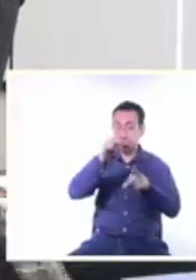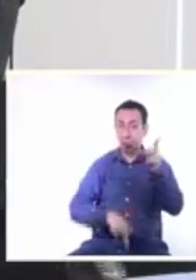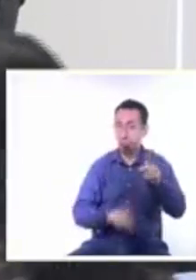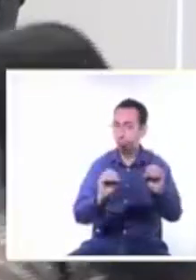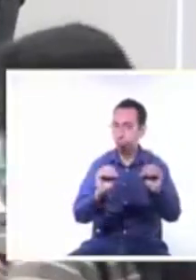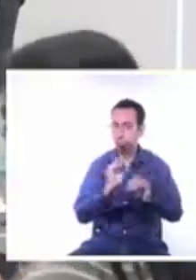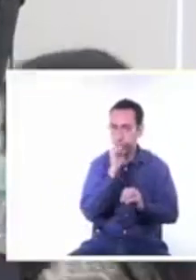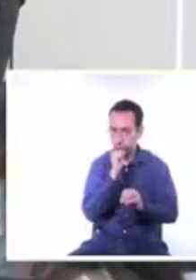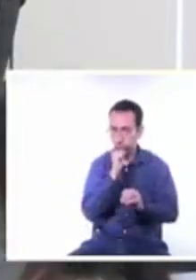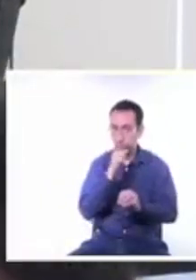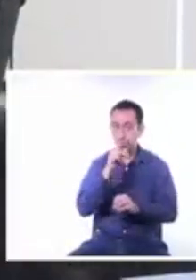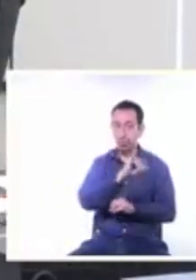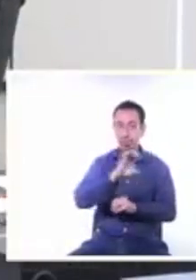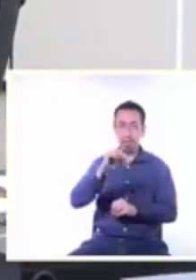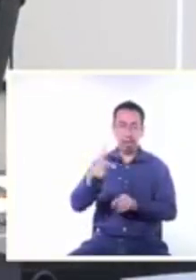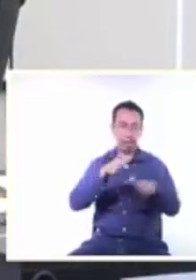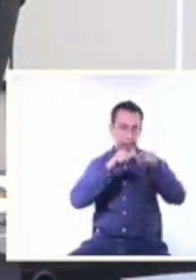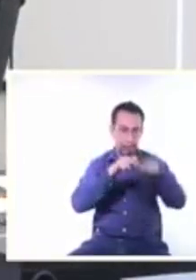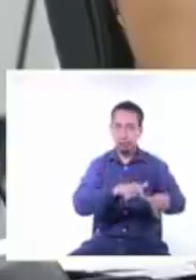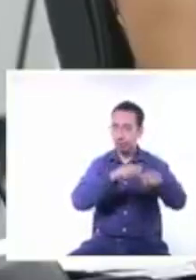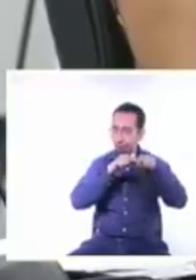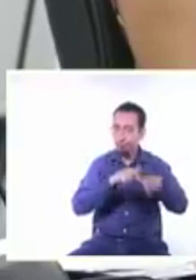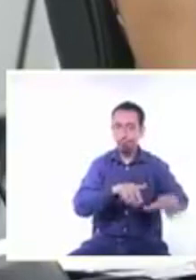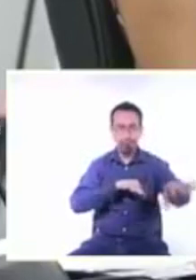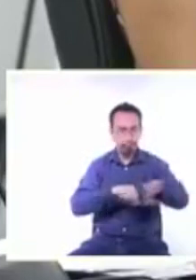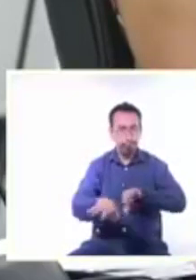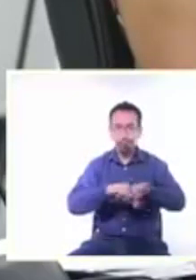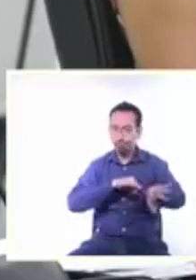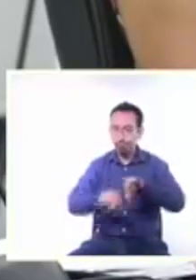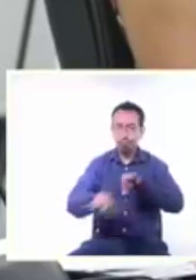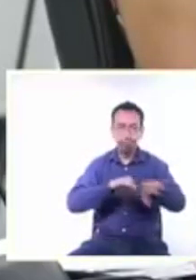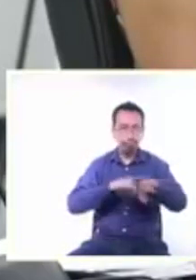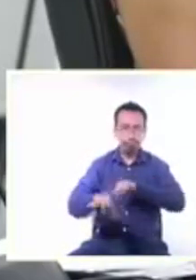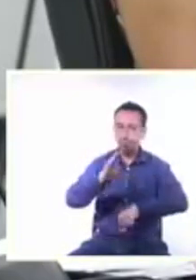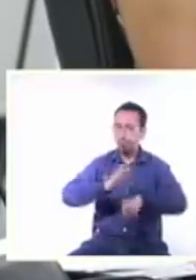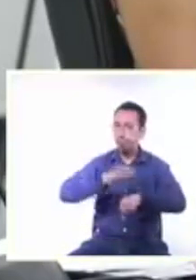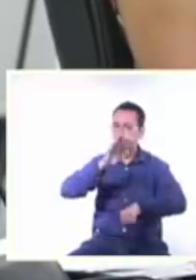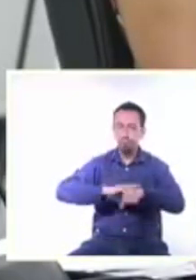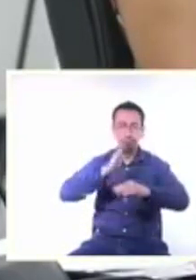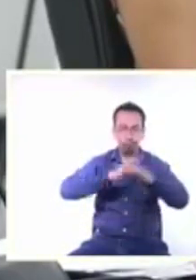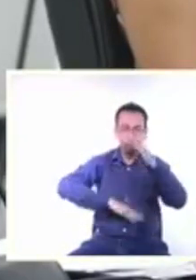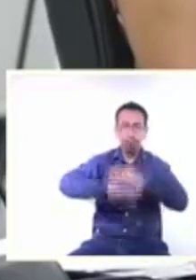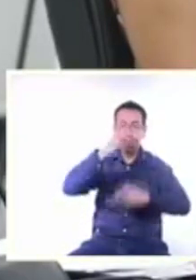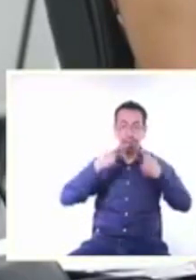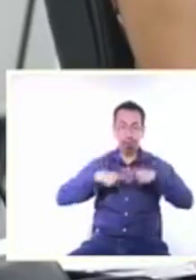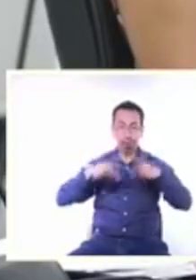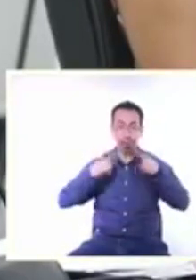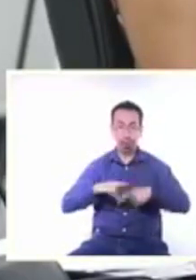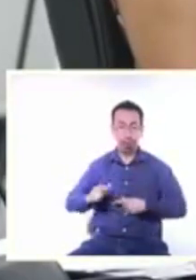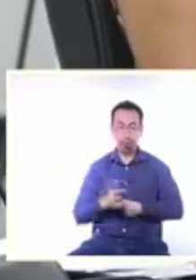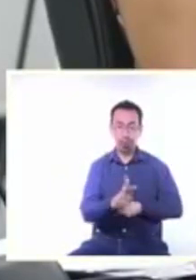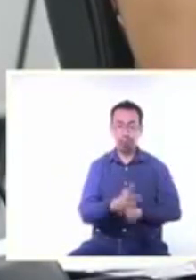democracia y el instituto electoral tiene que seguir trabajando tiene que seguir dando lo mejor de sí para la ciudadanía guanajuatense